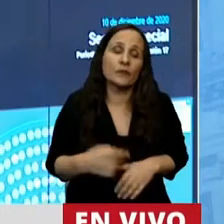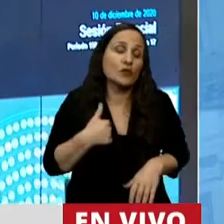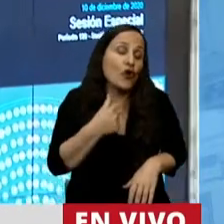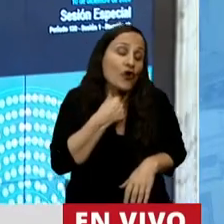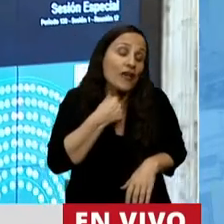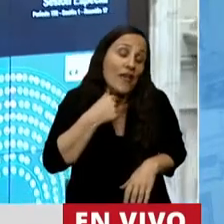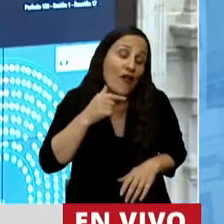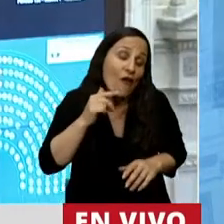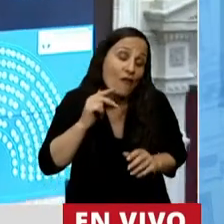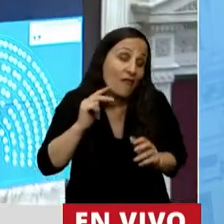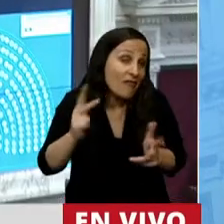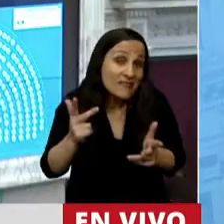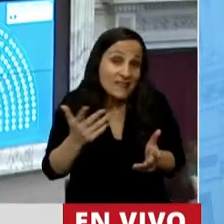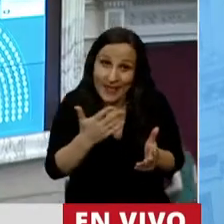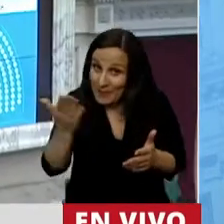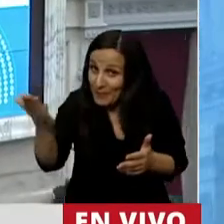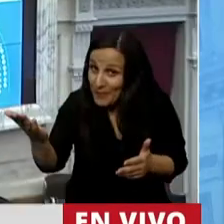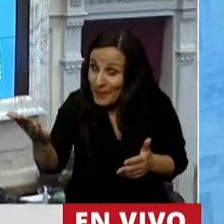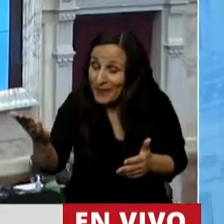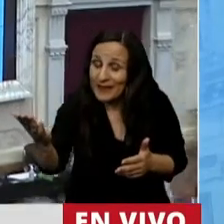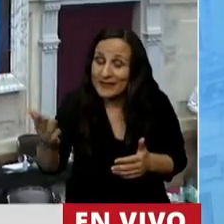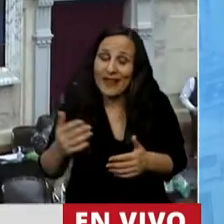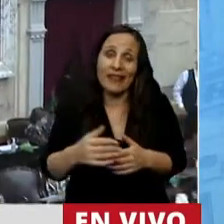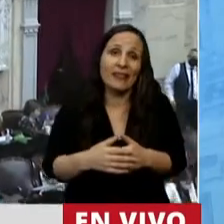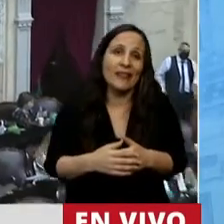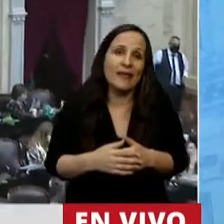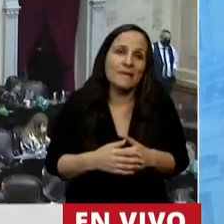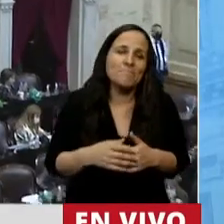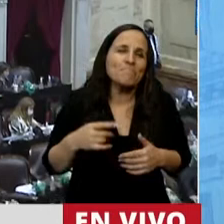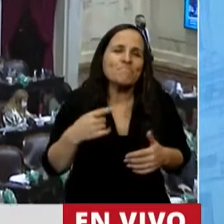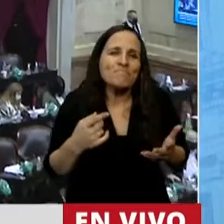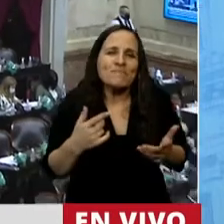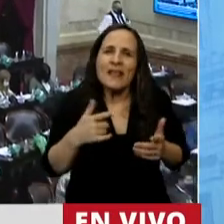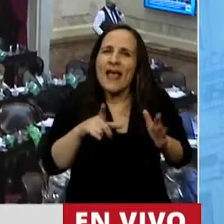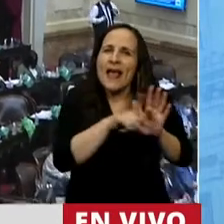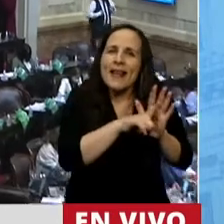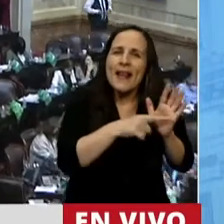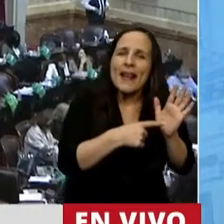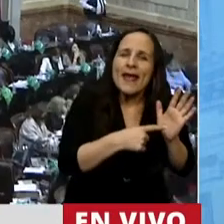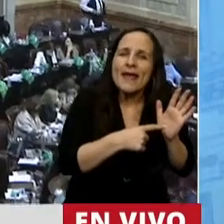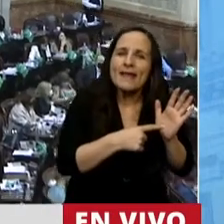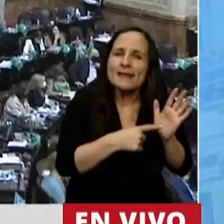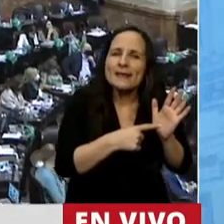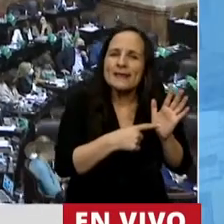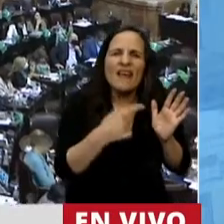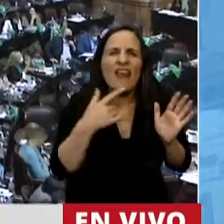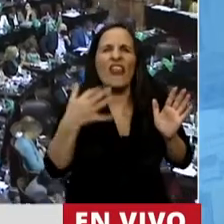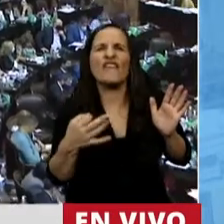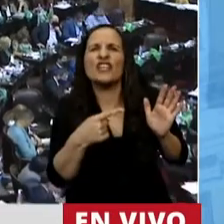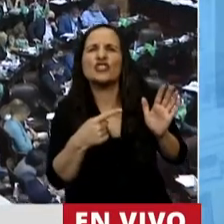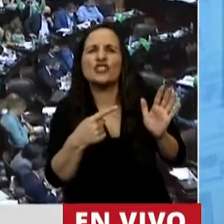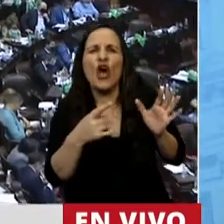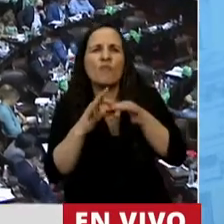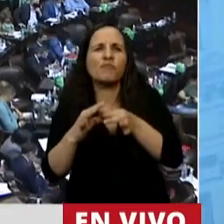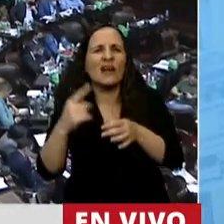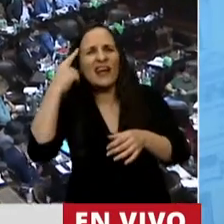decir, señor Presidente, que cuando tratamos de definir la legislación a partir de creencias